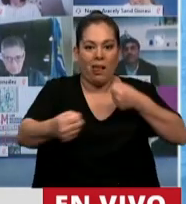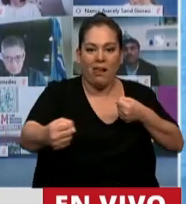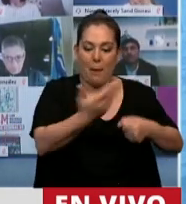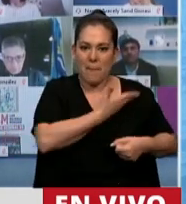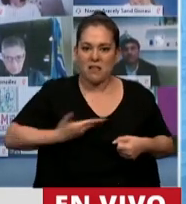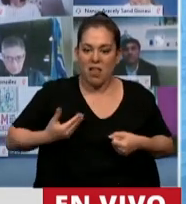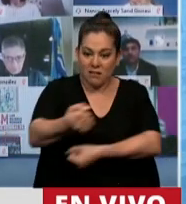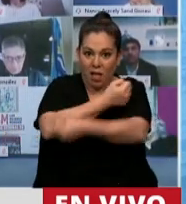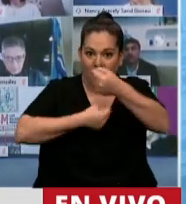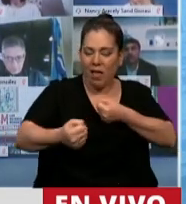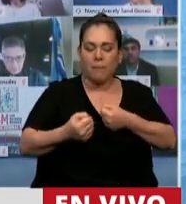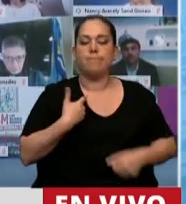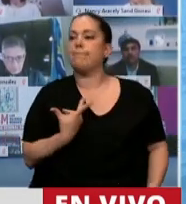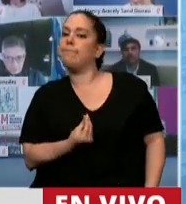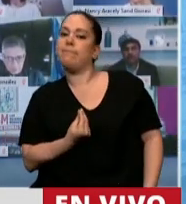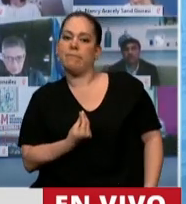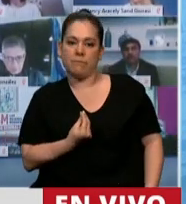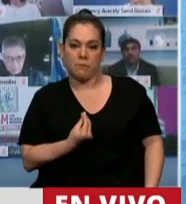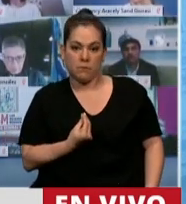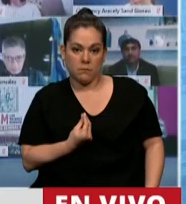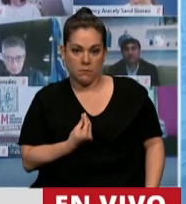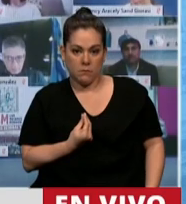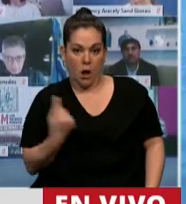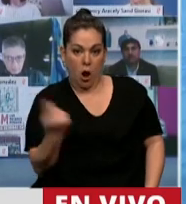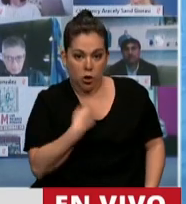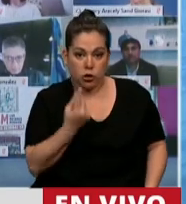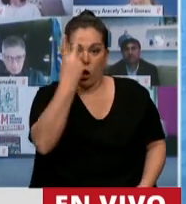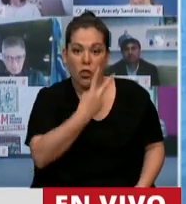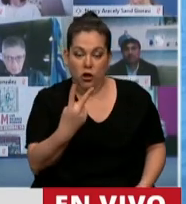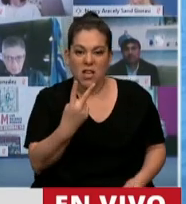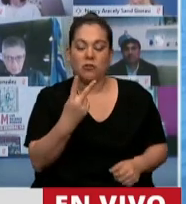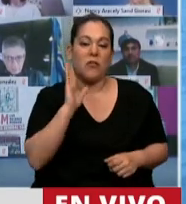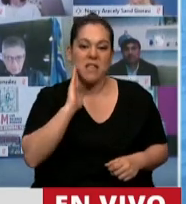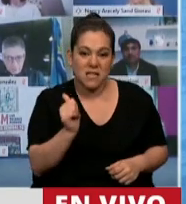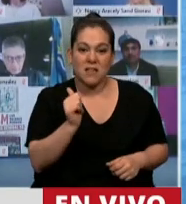Pero sin embargo nosotros, los 116 diputados que estamos acá,